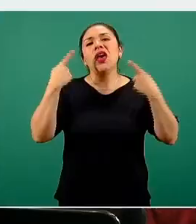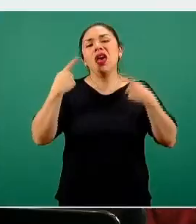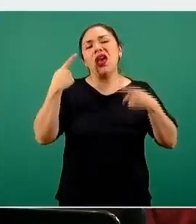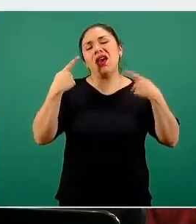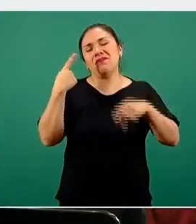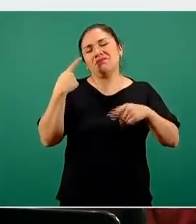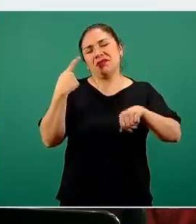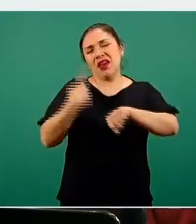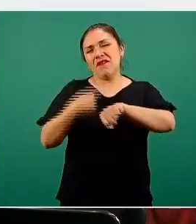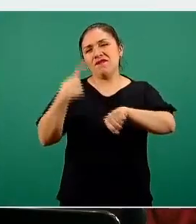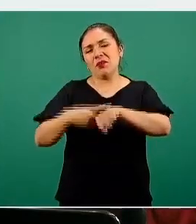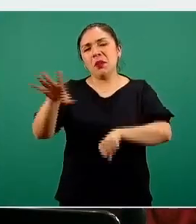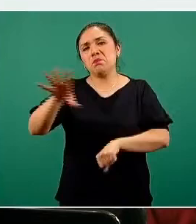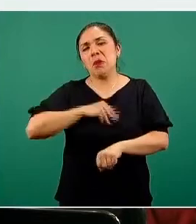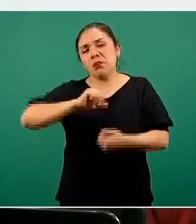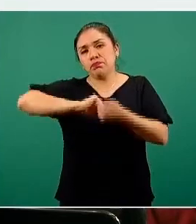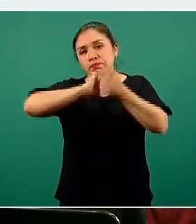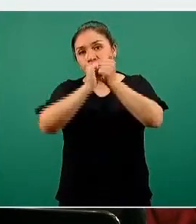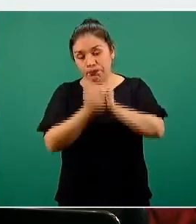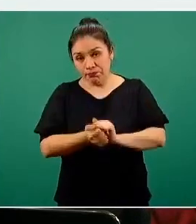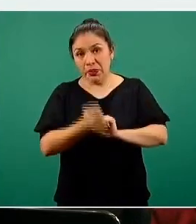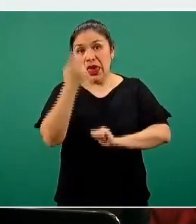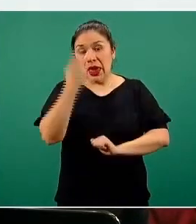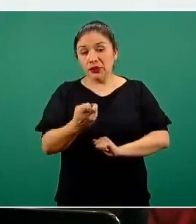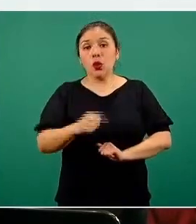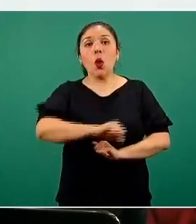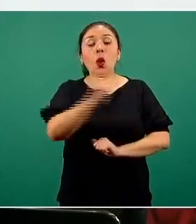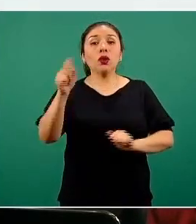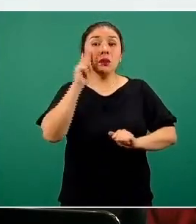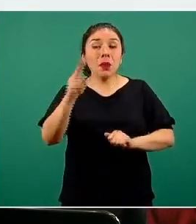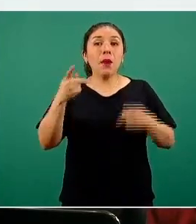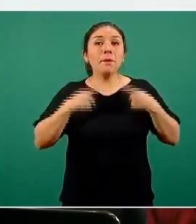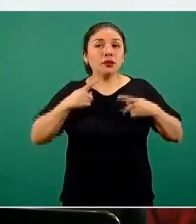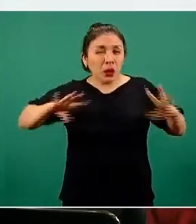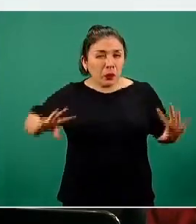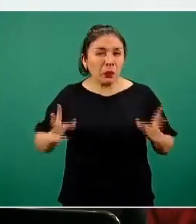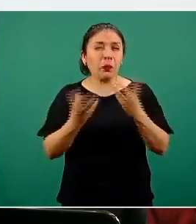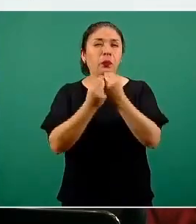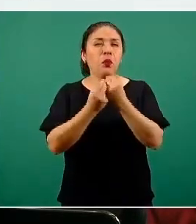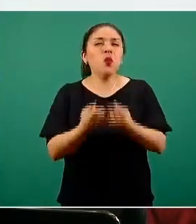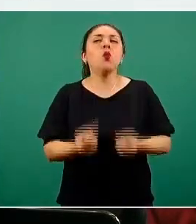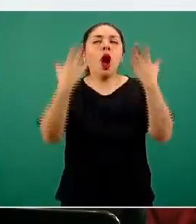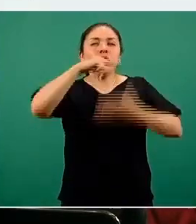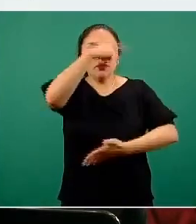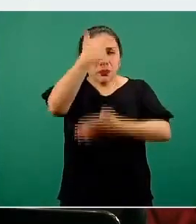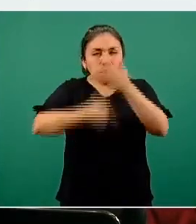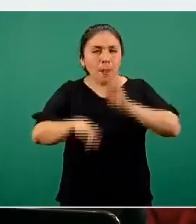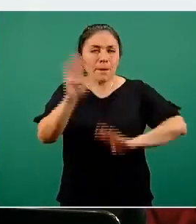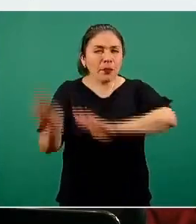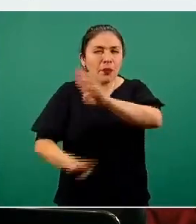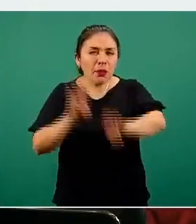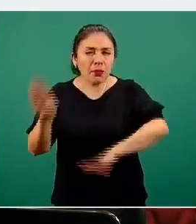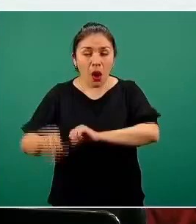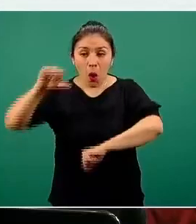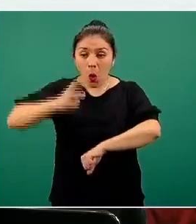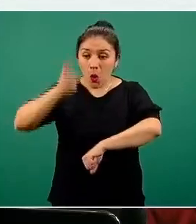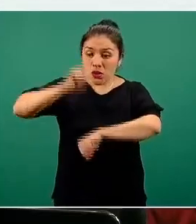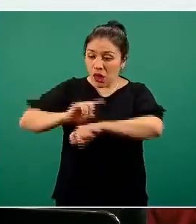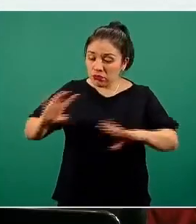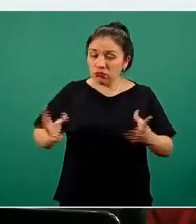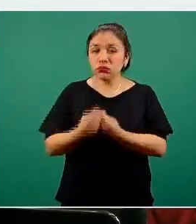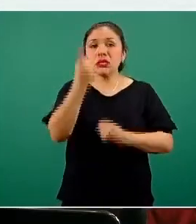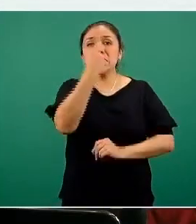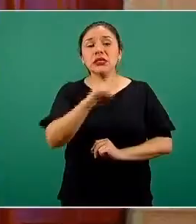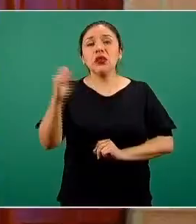esta enfermedad produce. Para efecto de las defunciones acumuladas que hasta el momento se han producido, al corte de hoy son